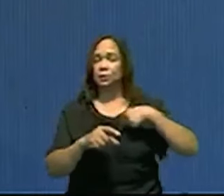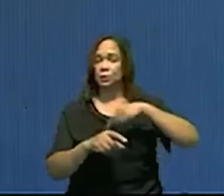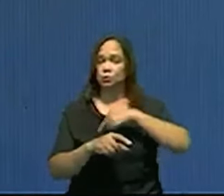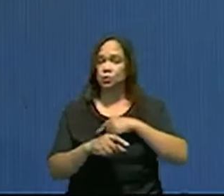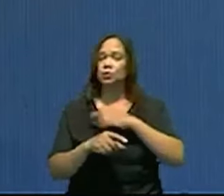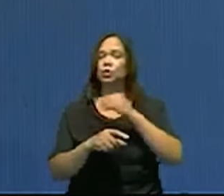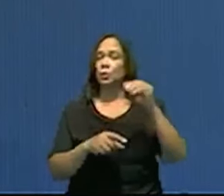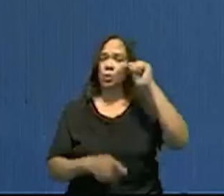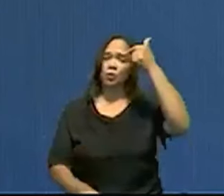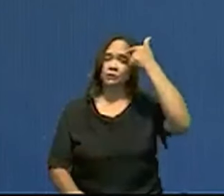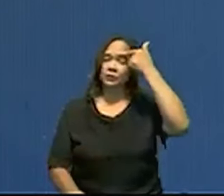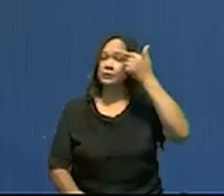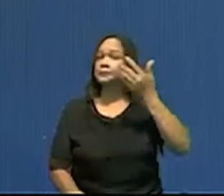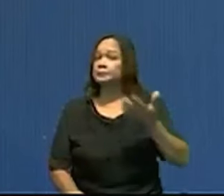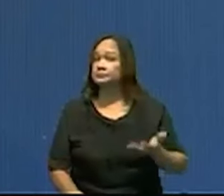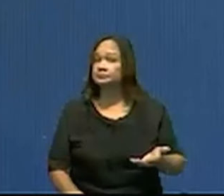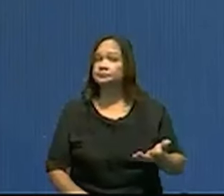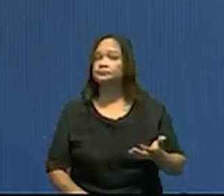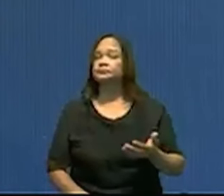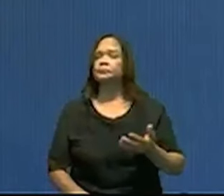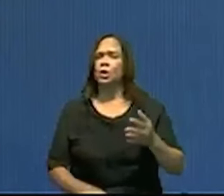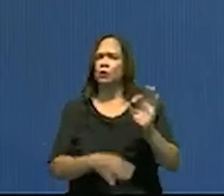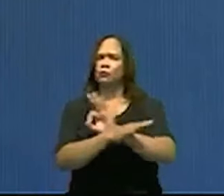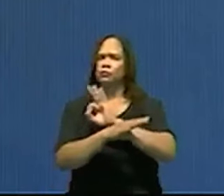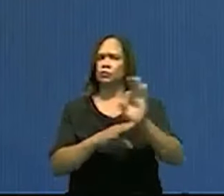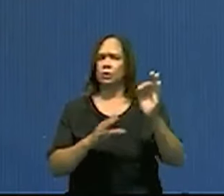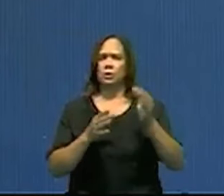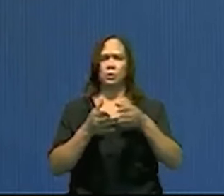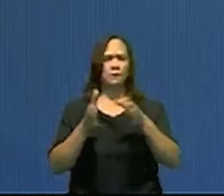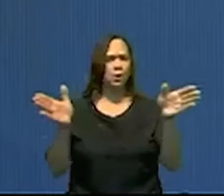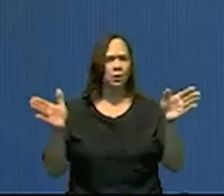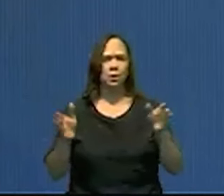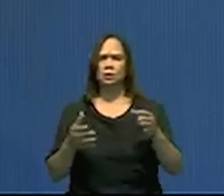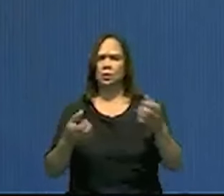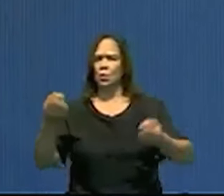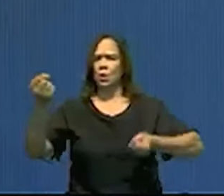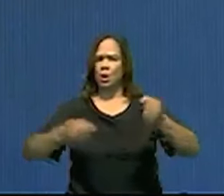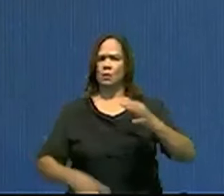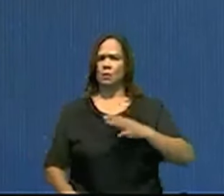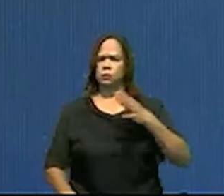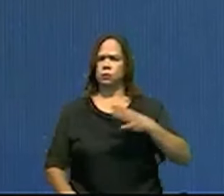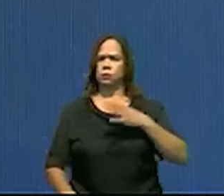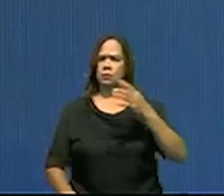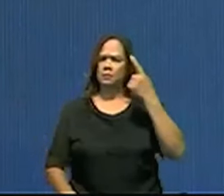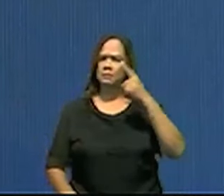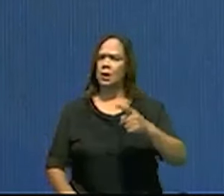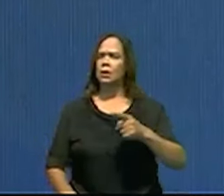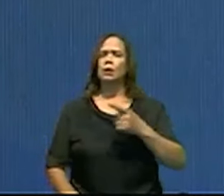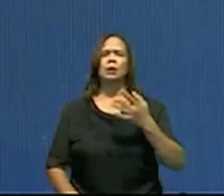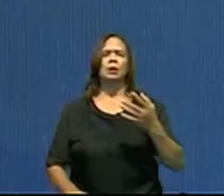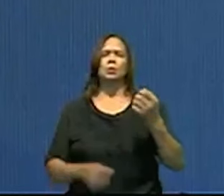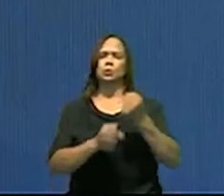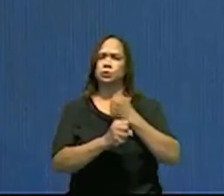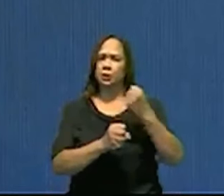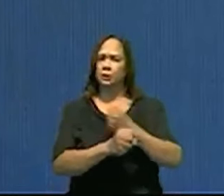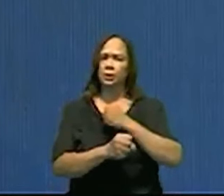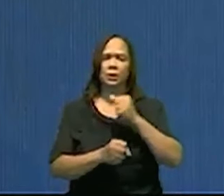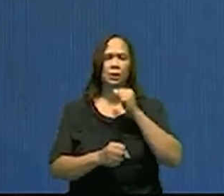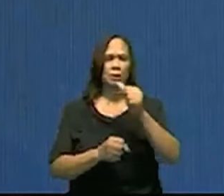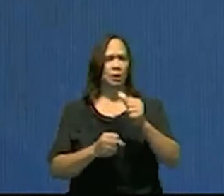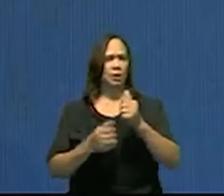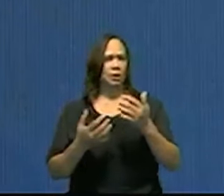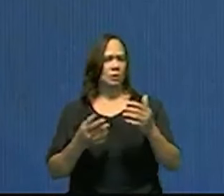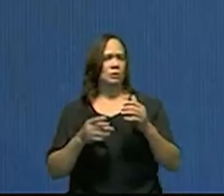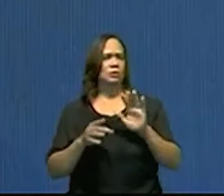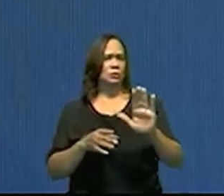tenemos como gobierno, es que un funcionario público tenga un vehículo de lujo para realizar una labor inherente